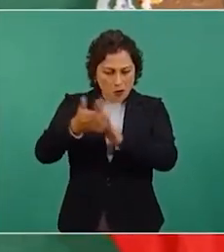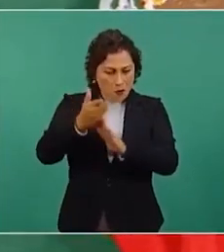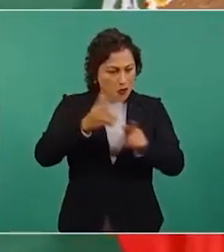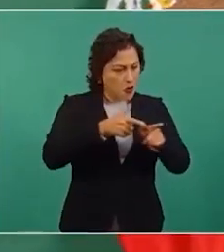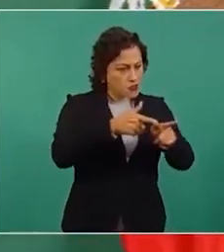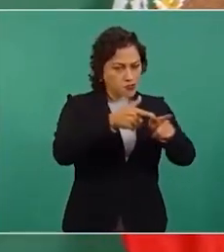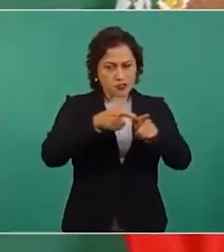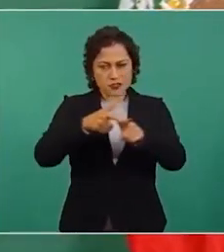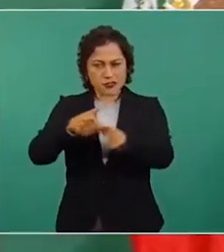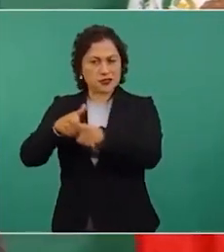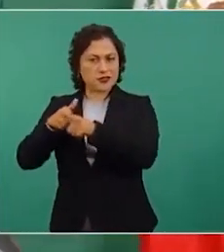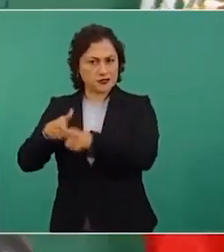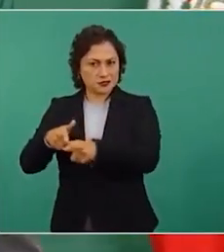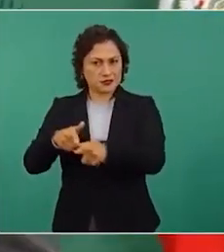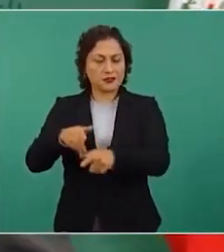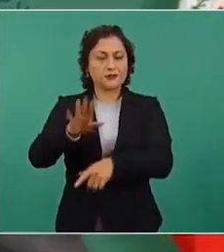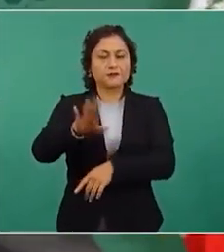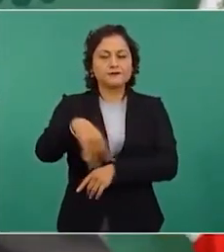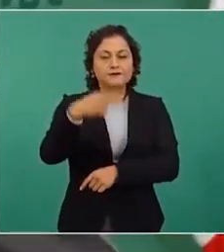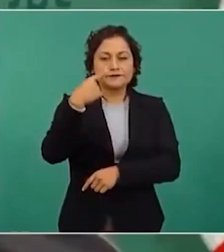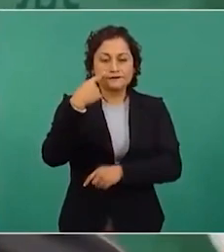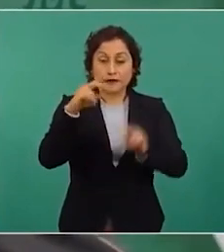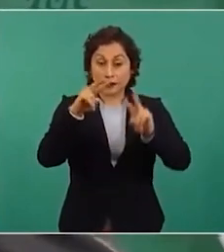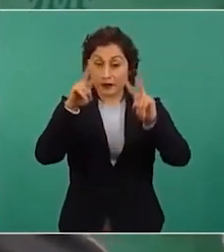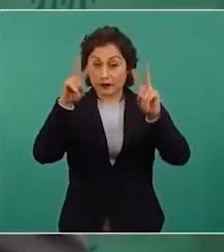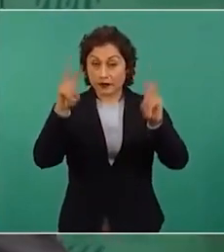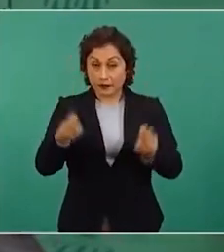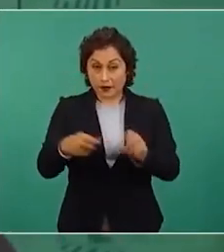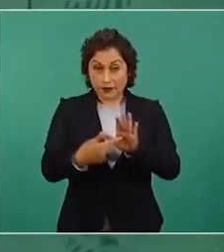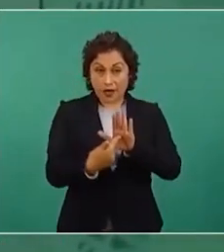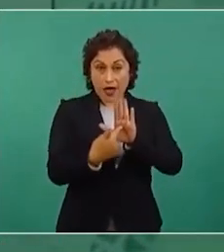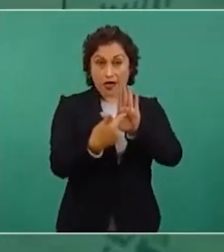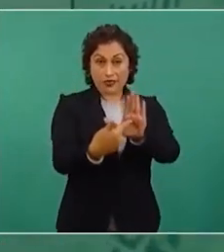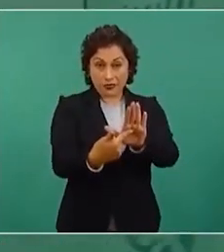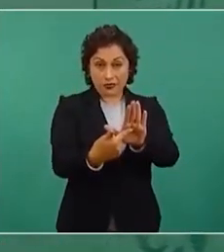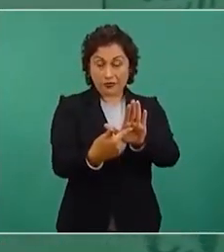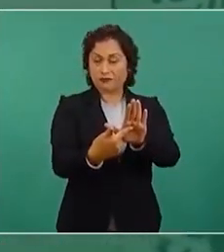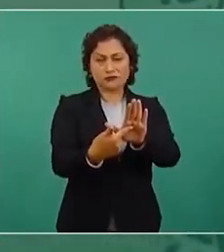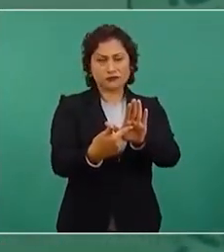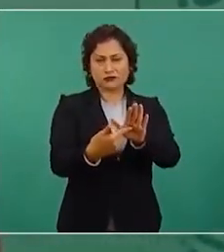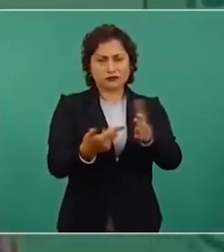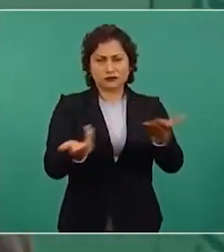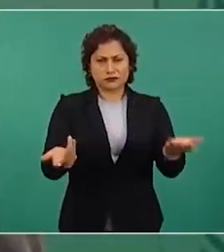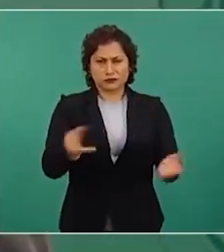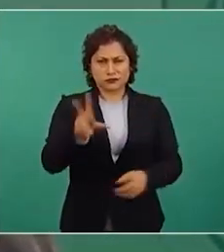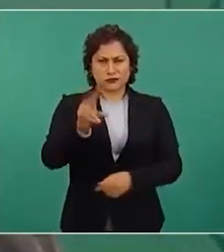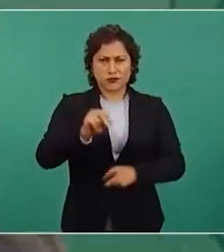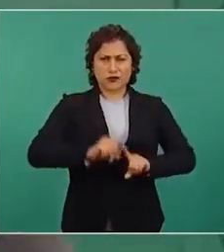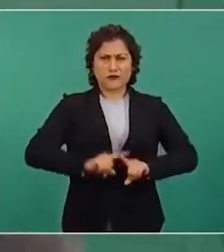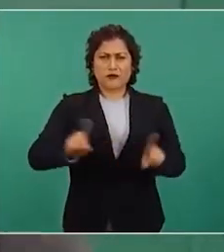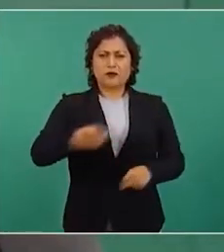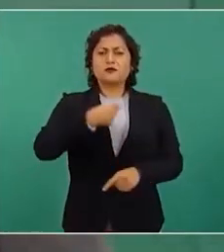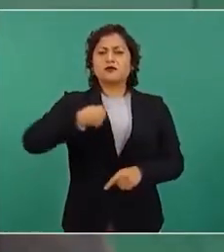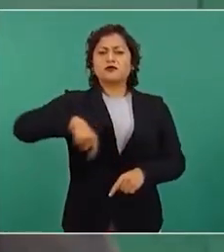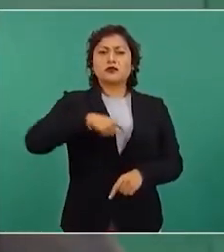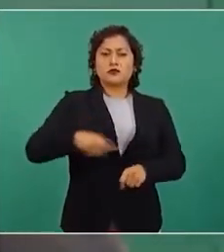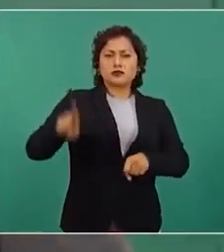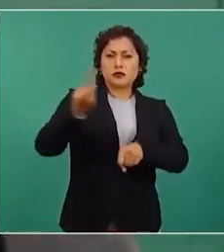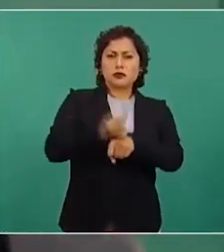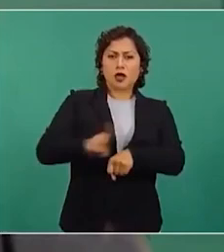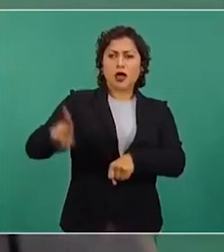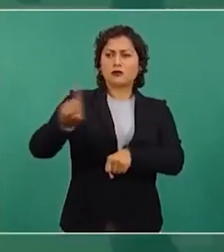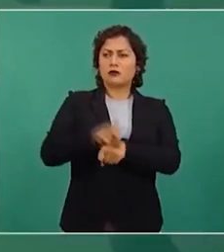no tienen nada que ver con la transparencia nosotros tenemos que rendir cuentas lo hacemos todos los días